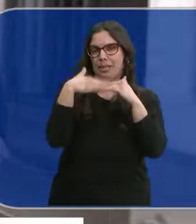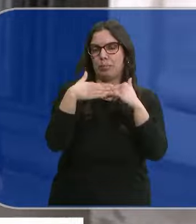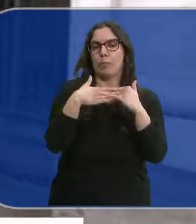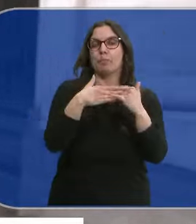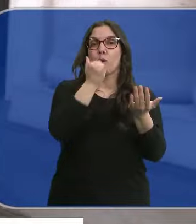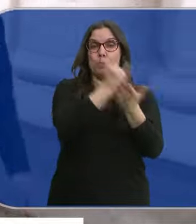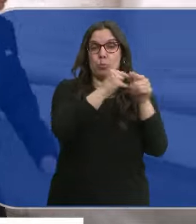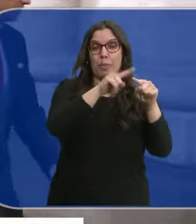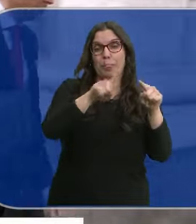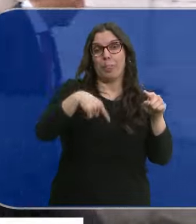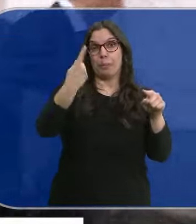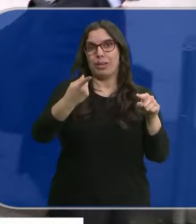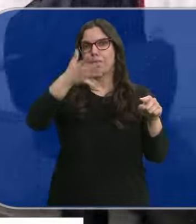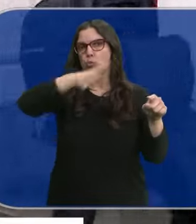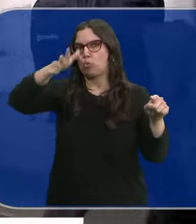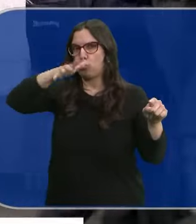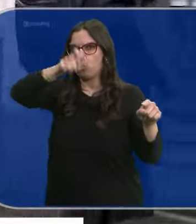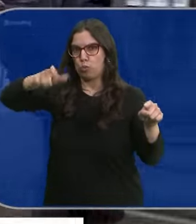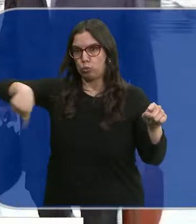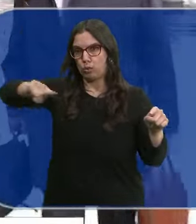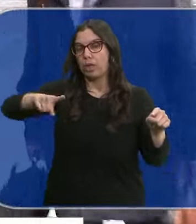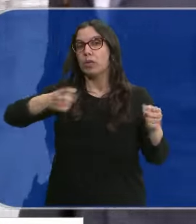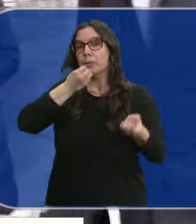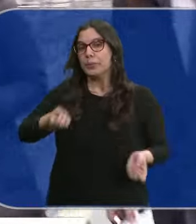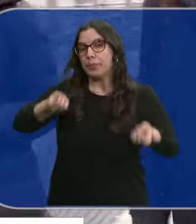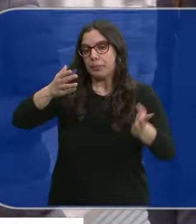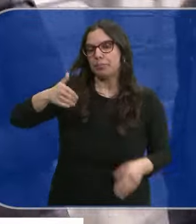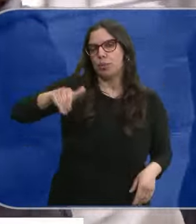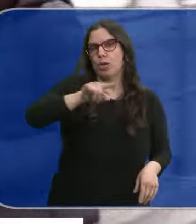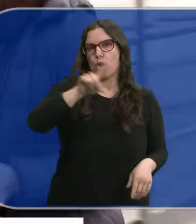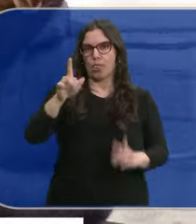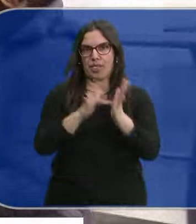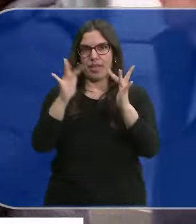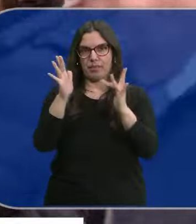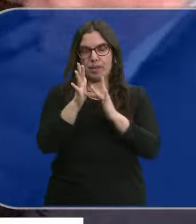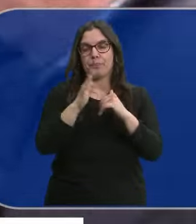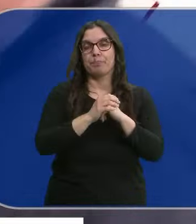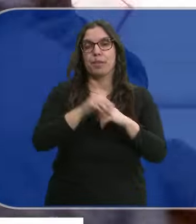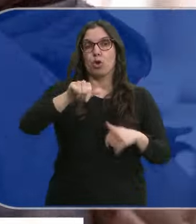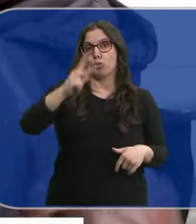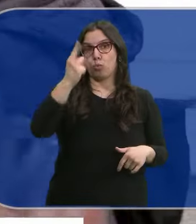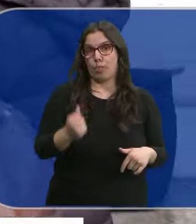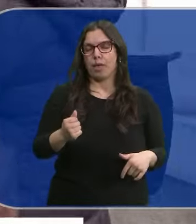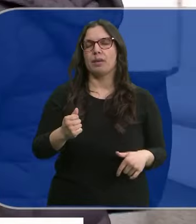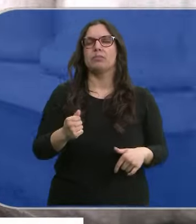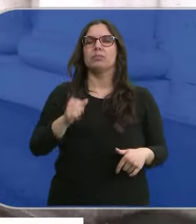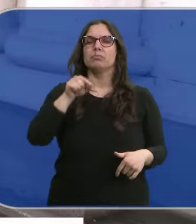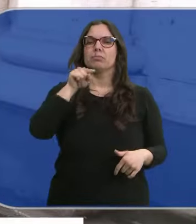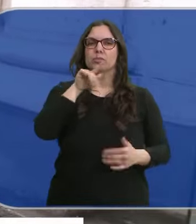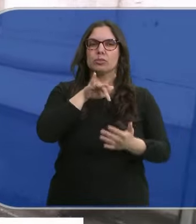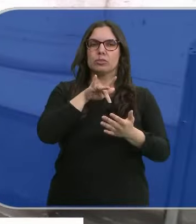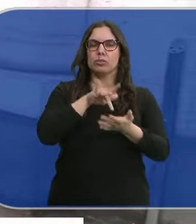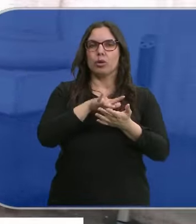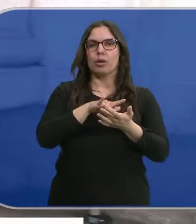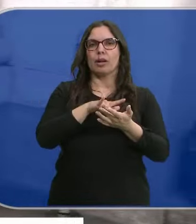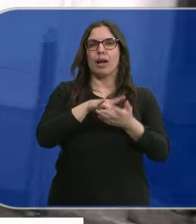testificales será el turno de los acusados, que está previsto que declaren el próximo 11 de abril. En esta segunda sesión del juicio de la Perla Negra se han